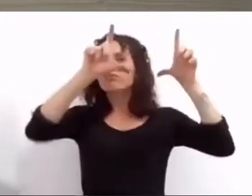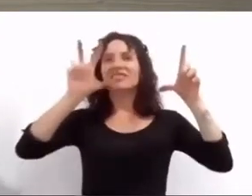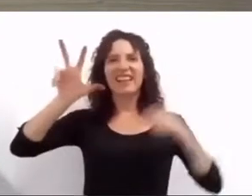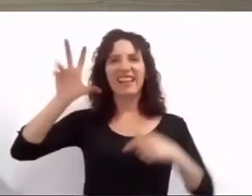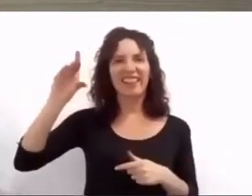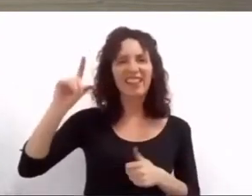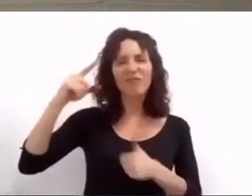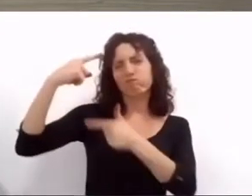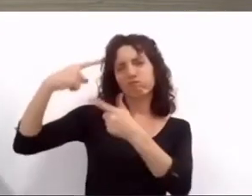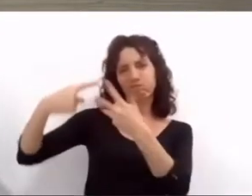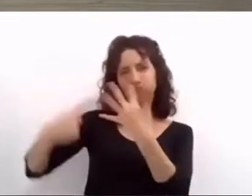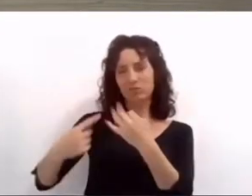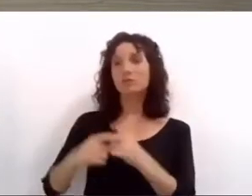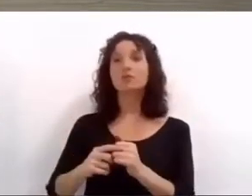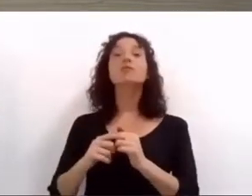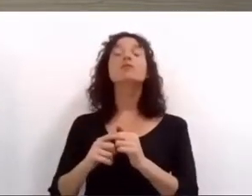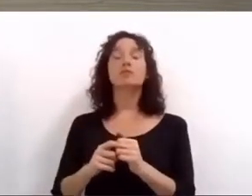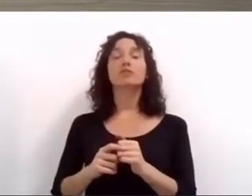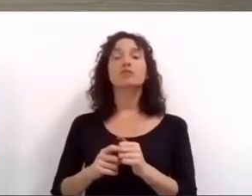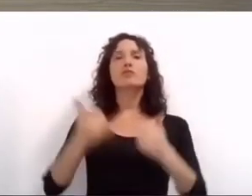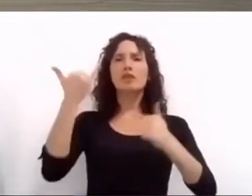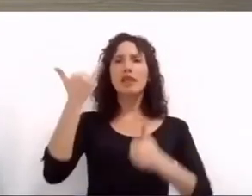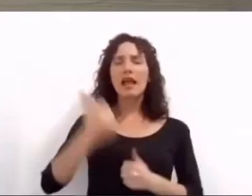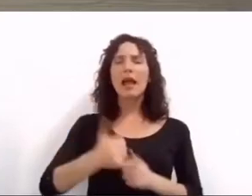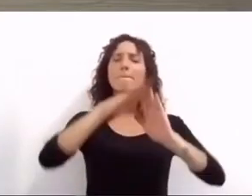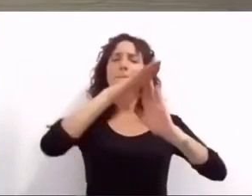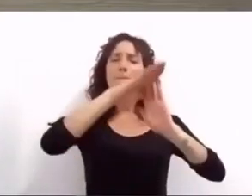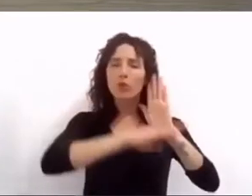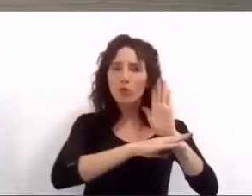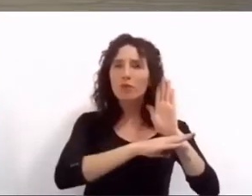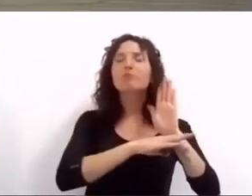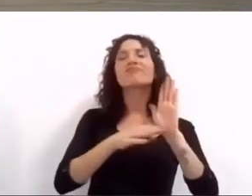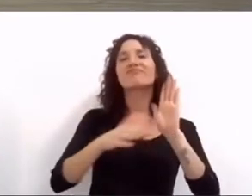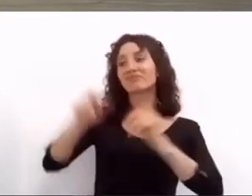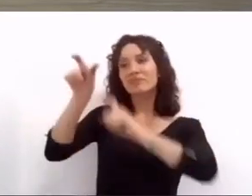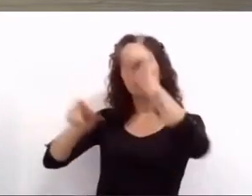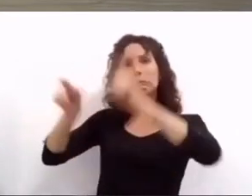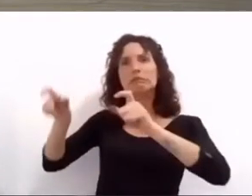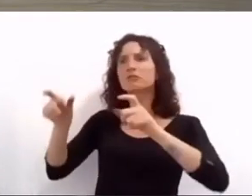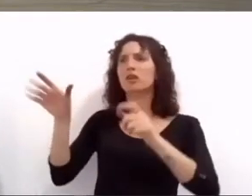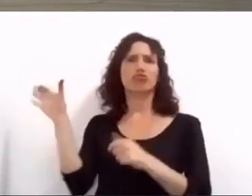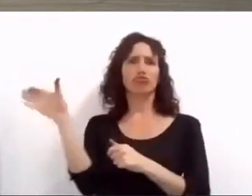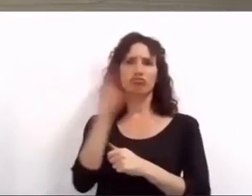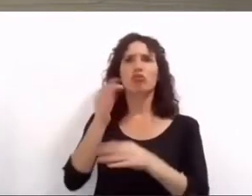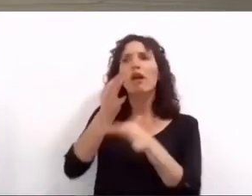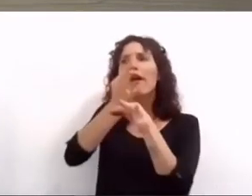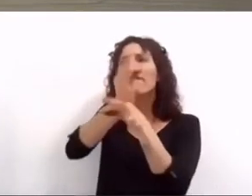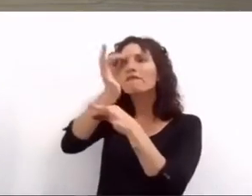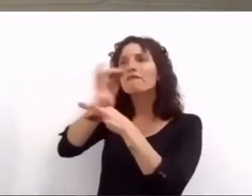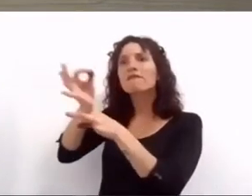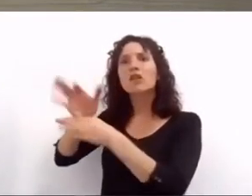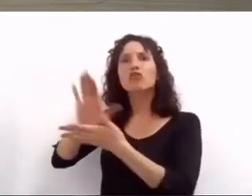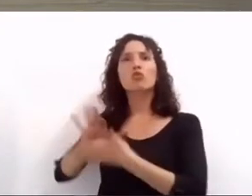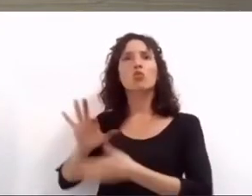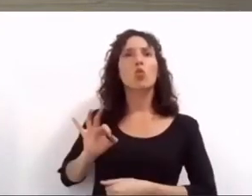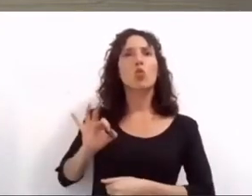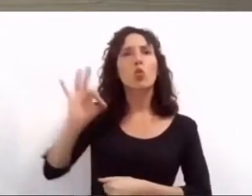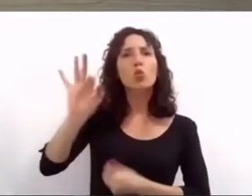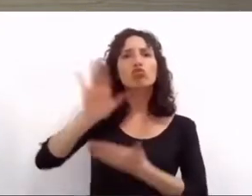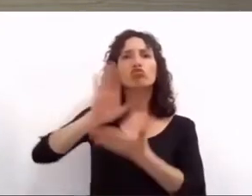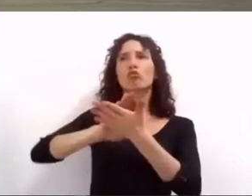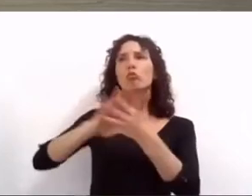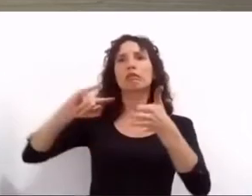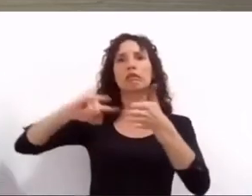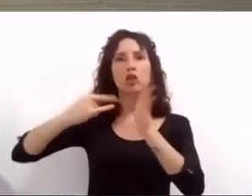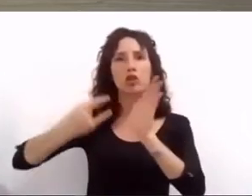capacitación y alfabetización digital para que todas las personas puedan tener una oportunidad de acceder y formarse en lo que va a ser el futuro también